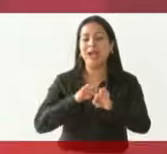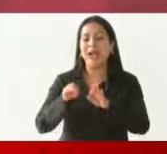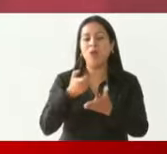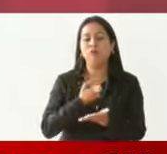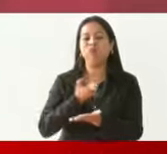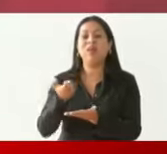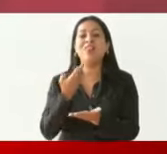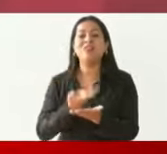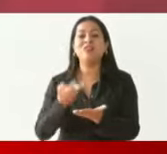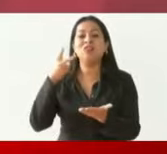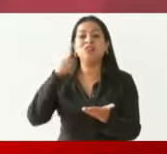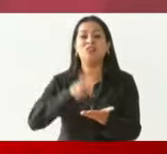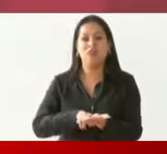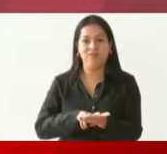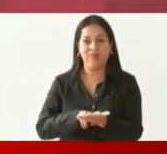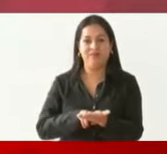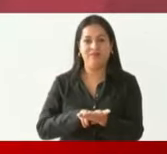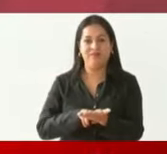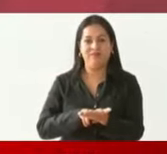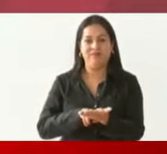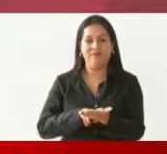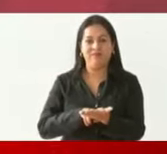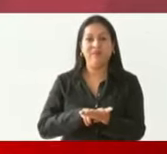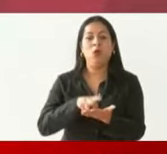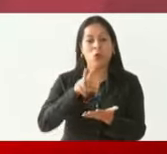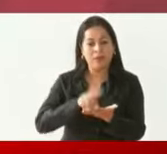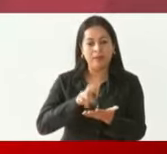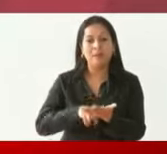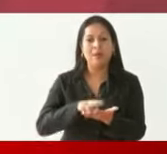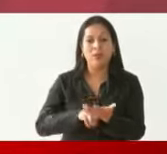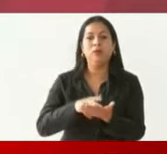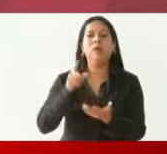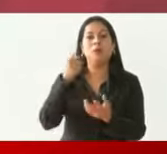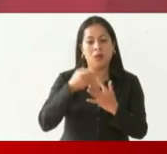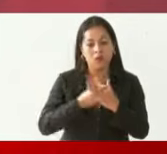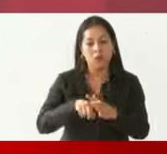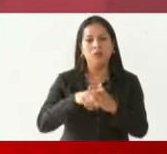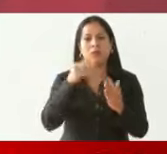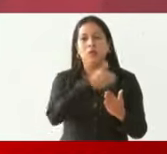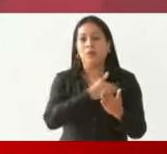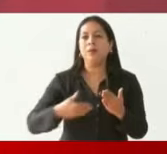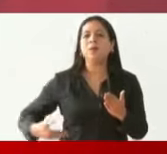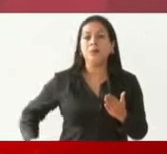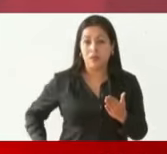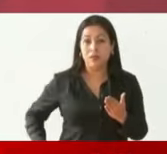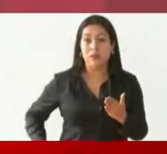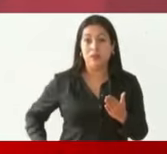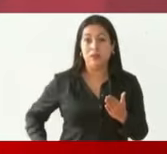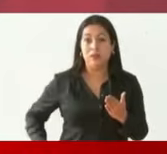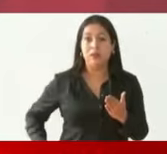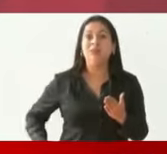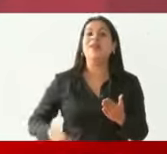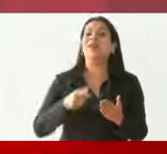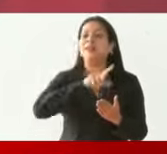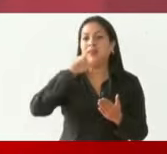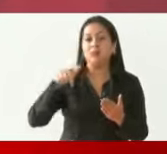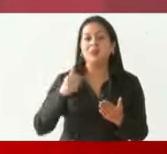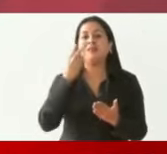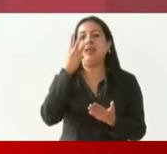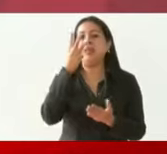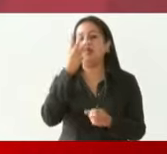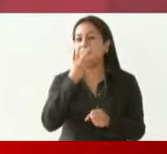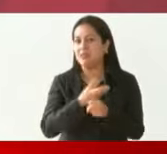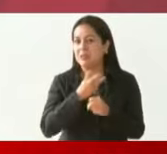Al doble de cuando llegamos y al triple en la